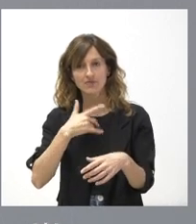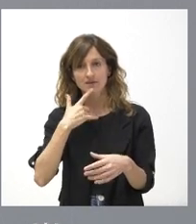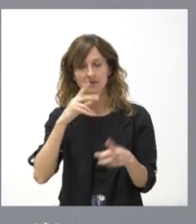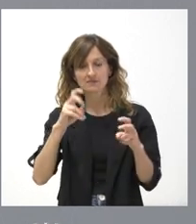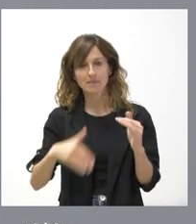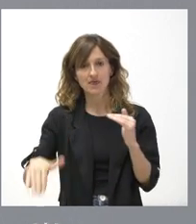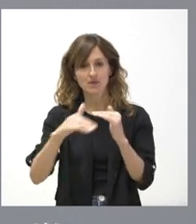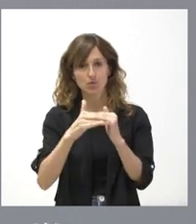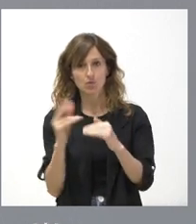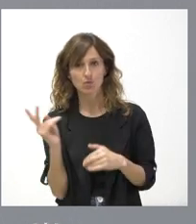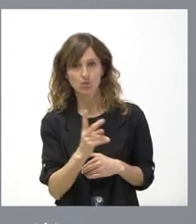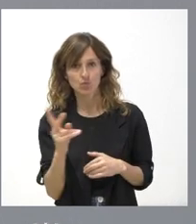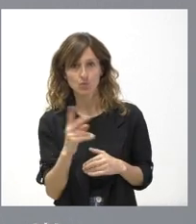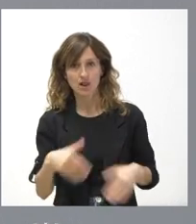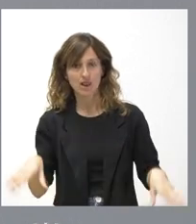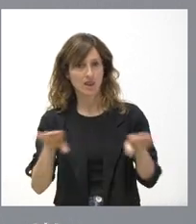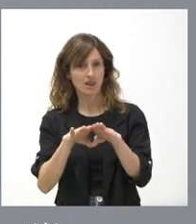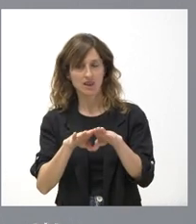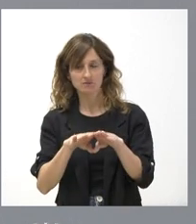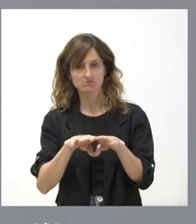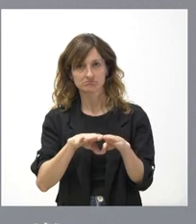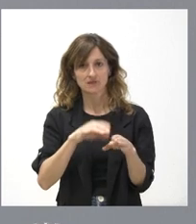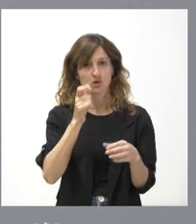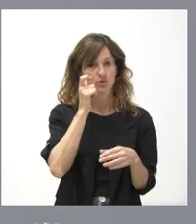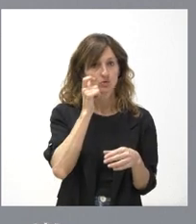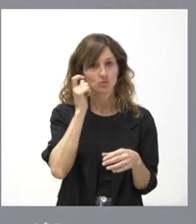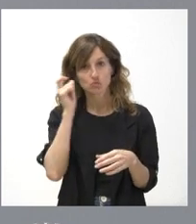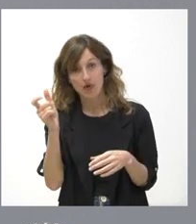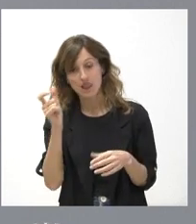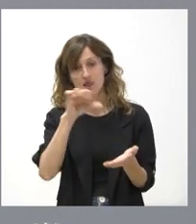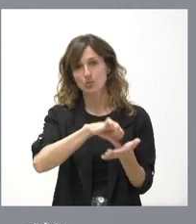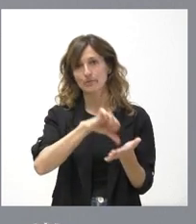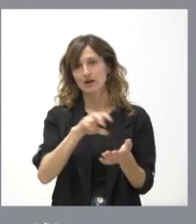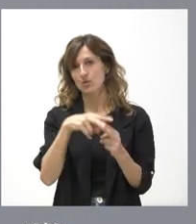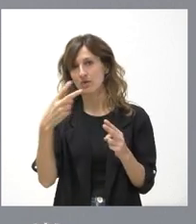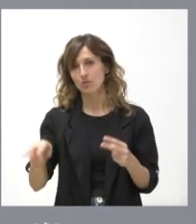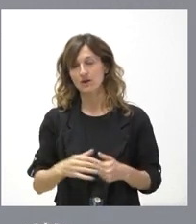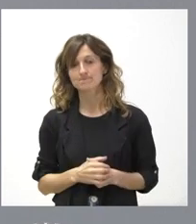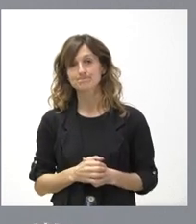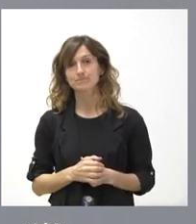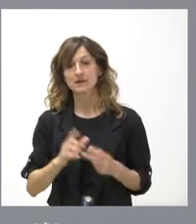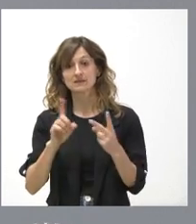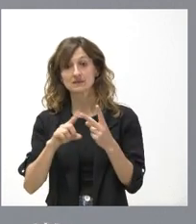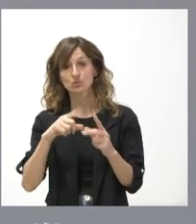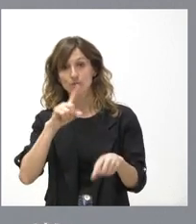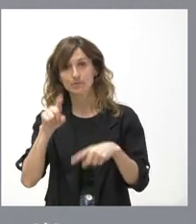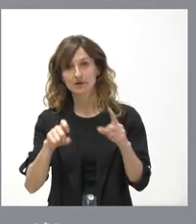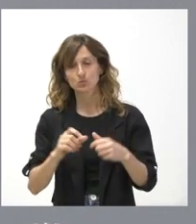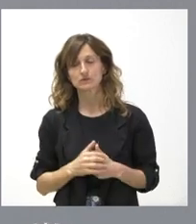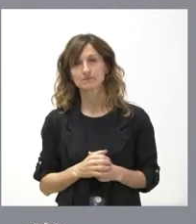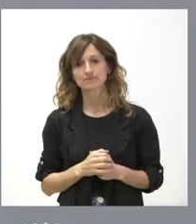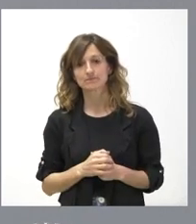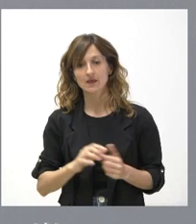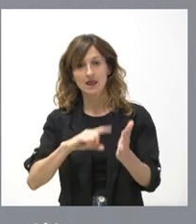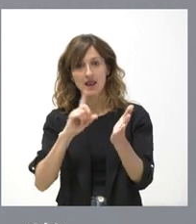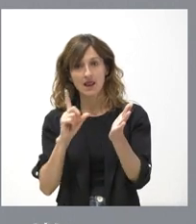igualitario y equitativo entre el ámbito rural y el ámbito urbano. La segunda de las cuestiones. Nosotros claramente cumplimos la